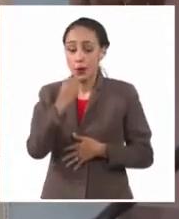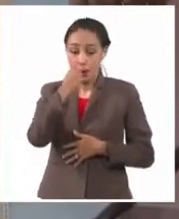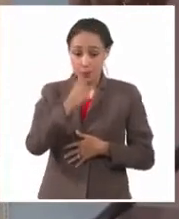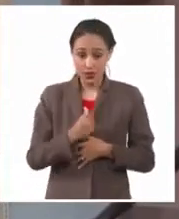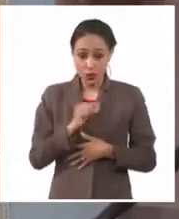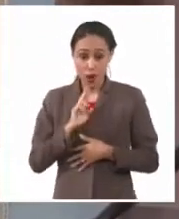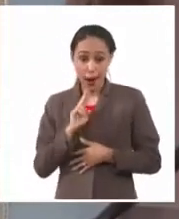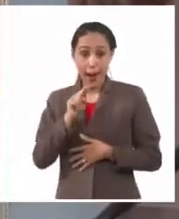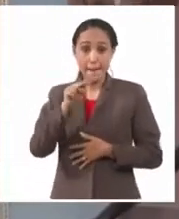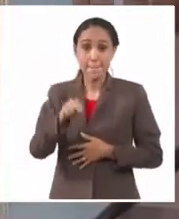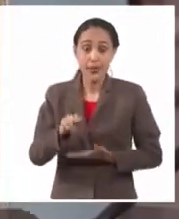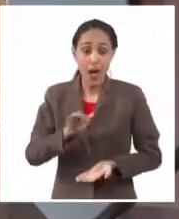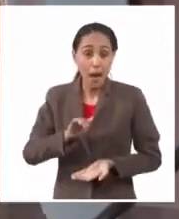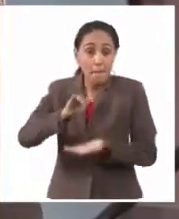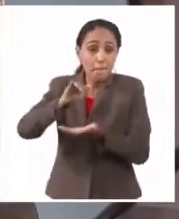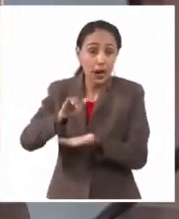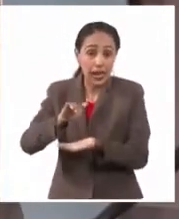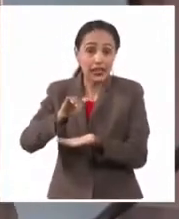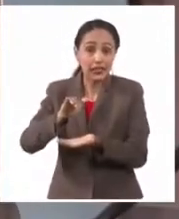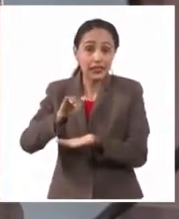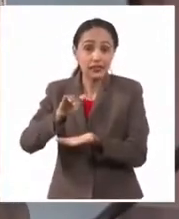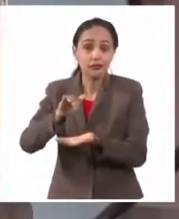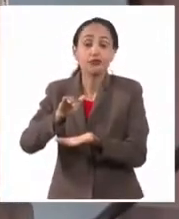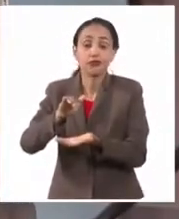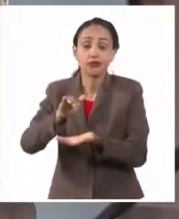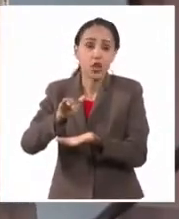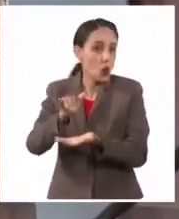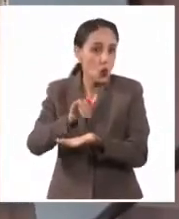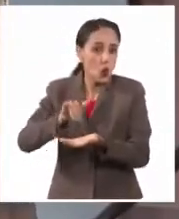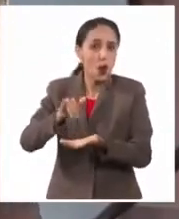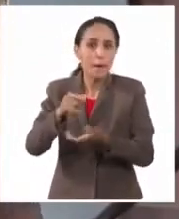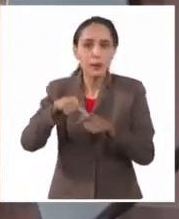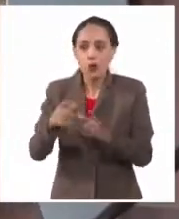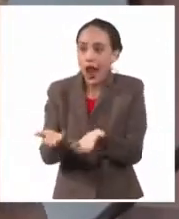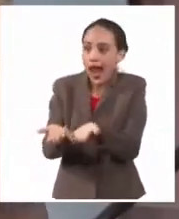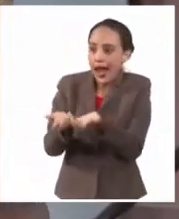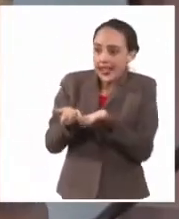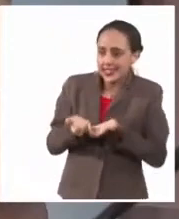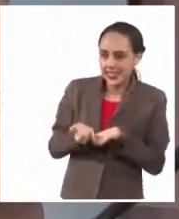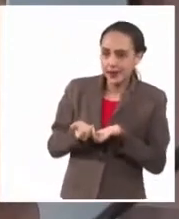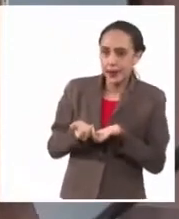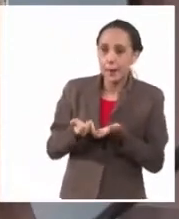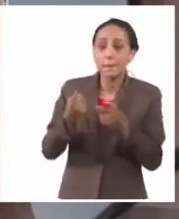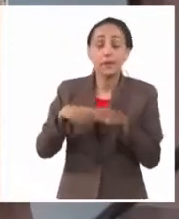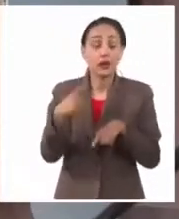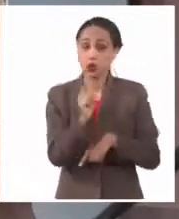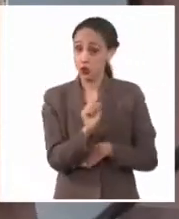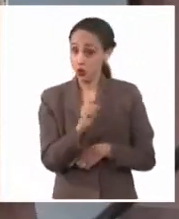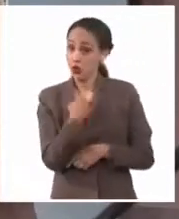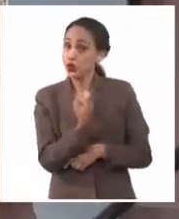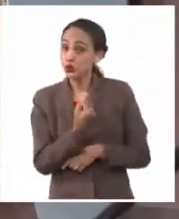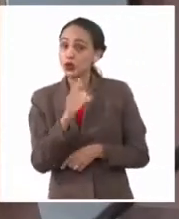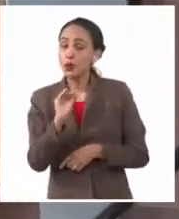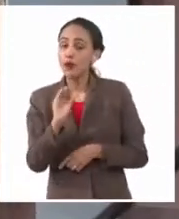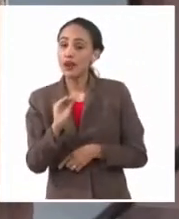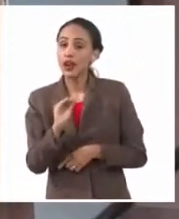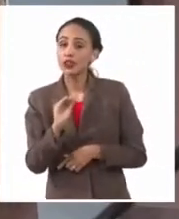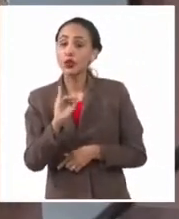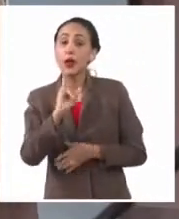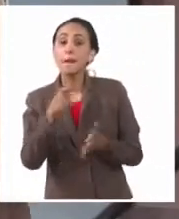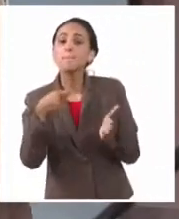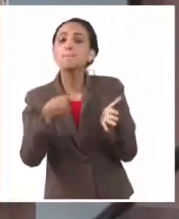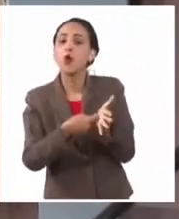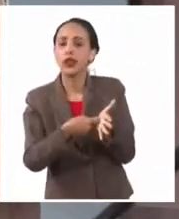paquete, por llamarlo de alguna manera, y de quien lo recibe aquí. No, nosotros estamos hablando del arancel, de ese